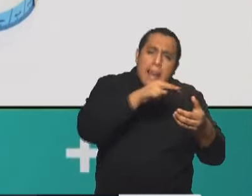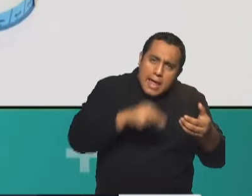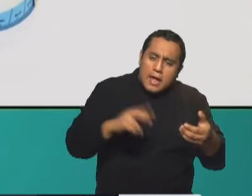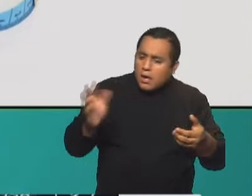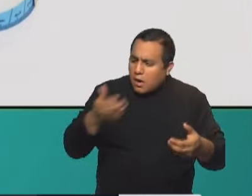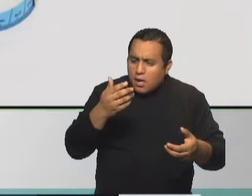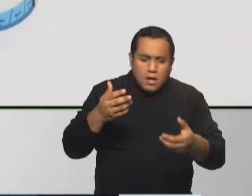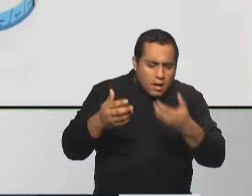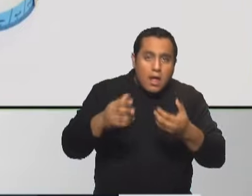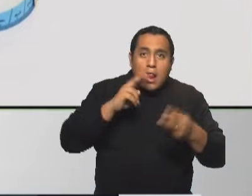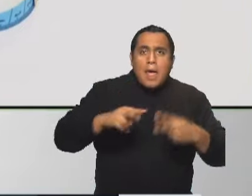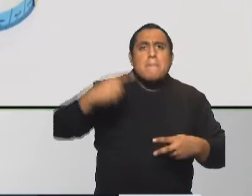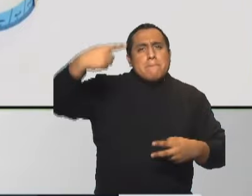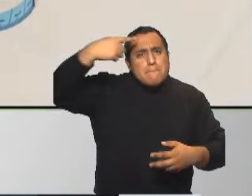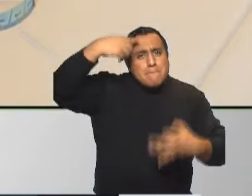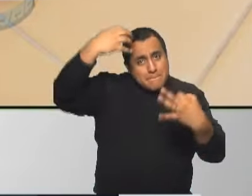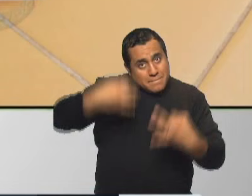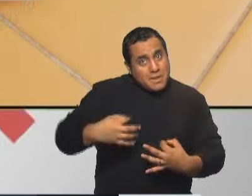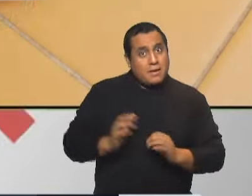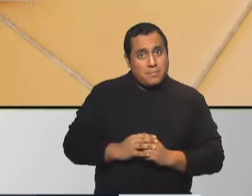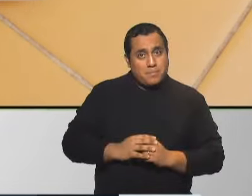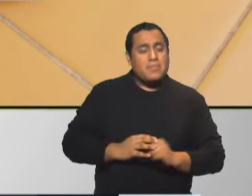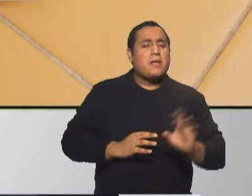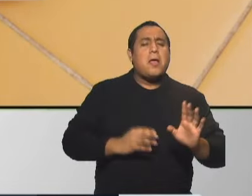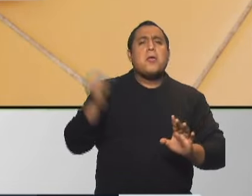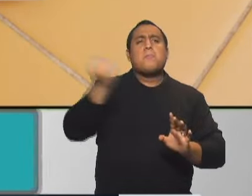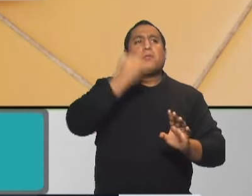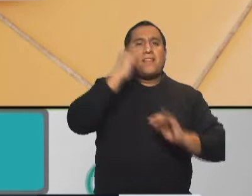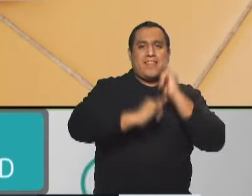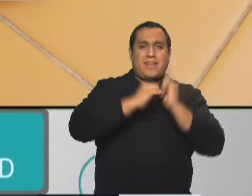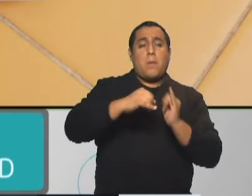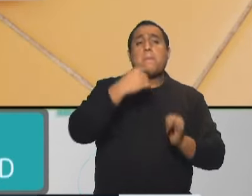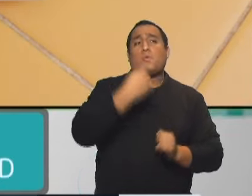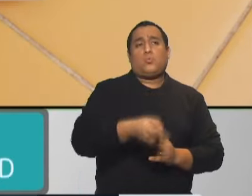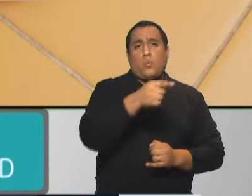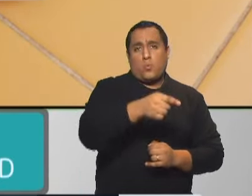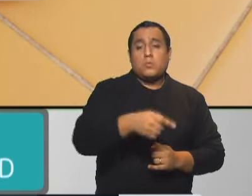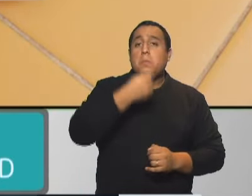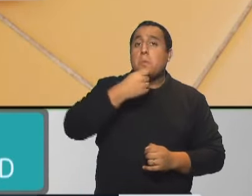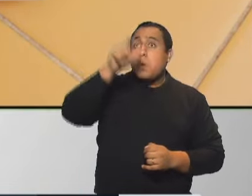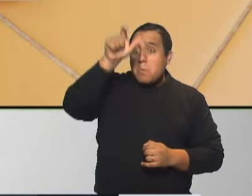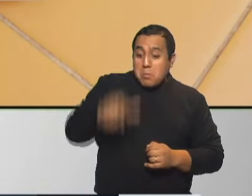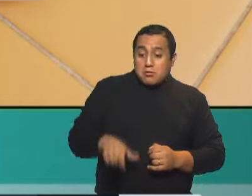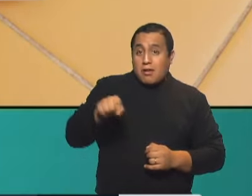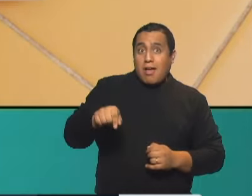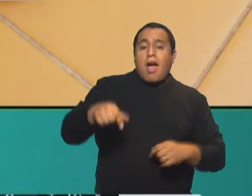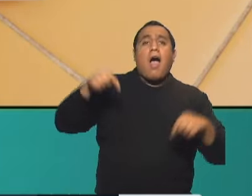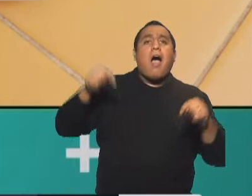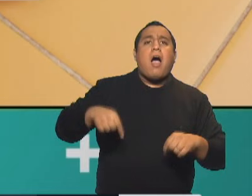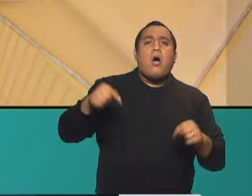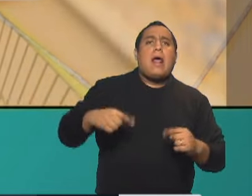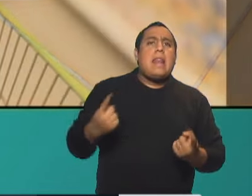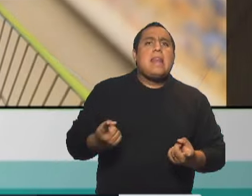consumidores inteligentes. Constanza, me importa decir algo que es importante y preguntártelo a vos. ¿Qué tiene que hacer una persona que en este momento está